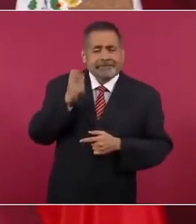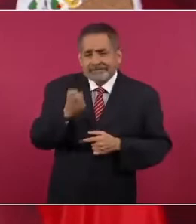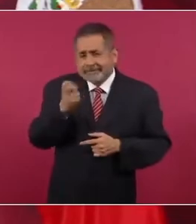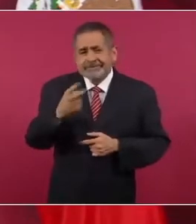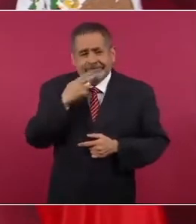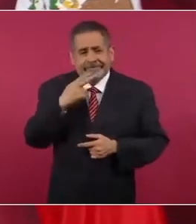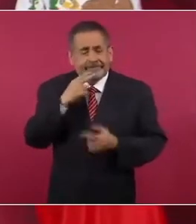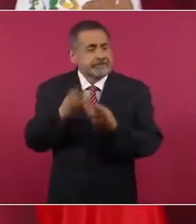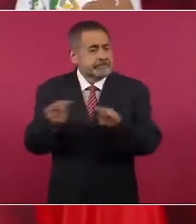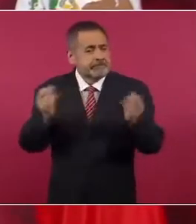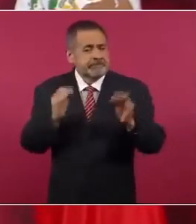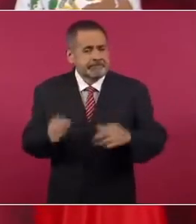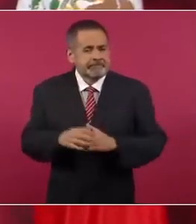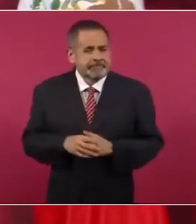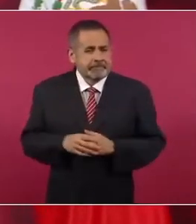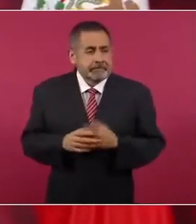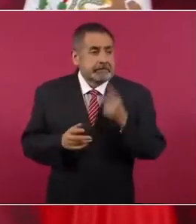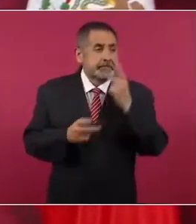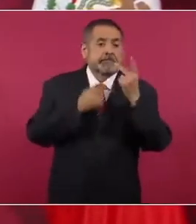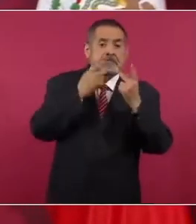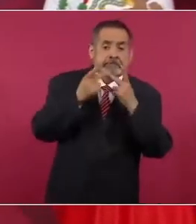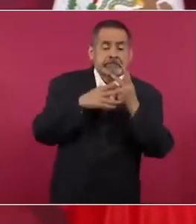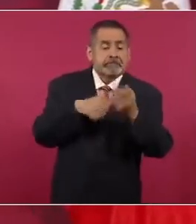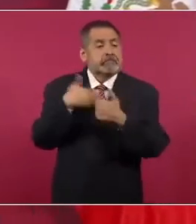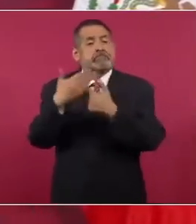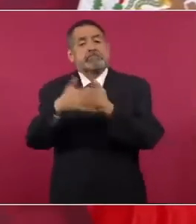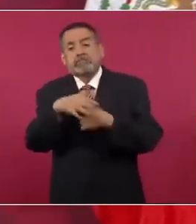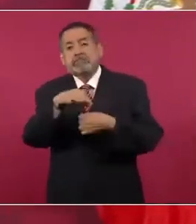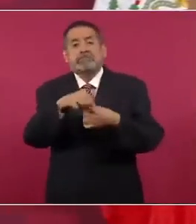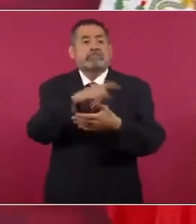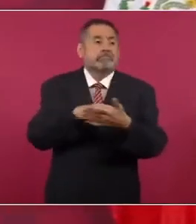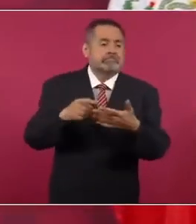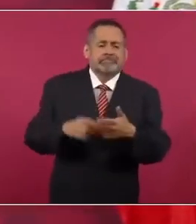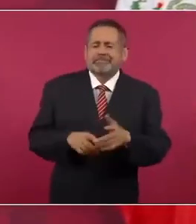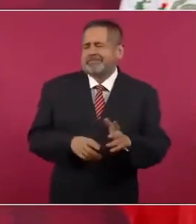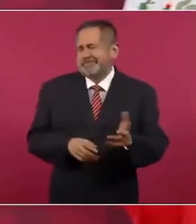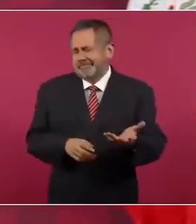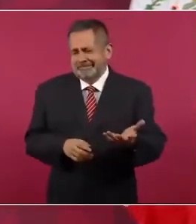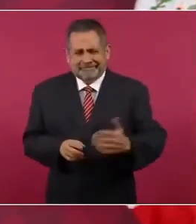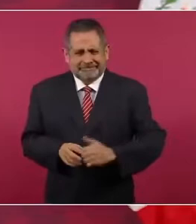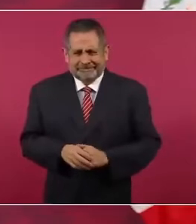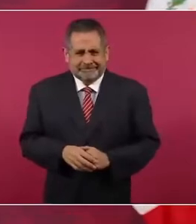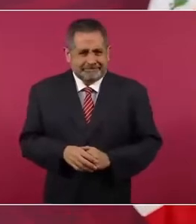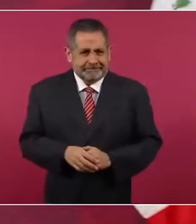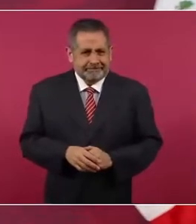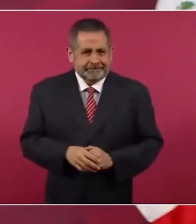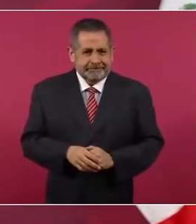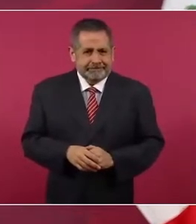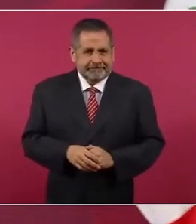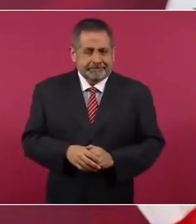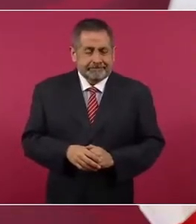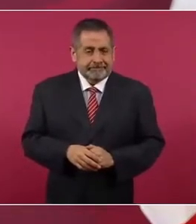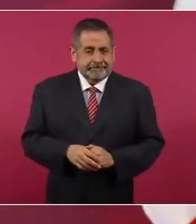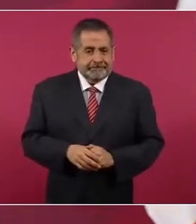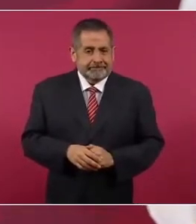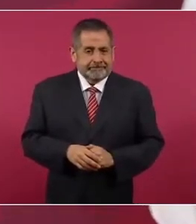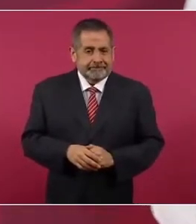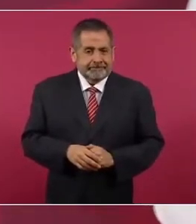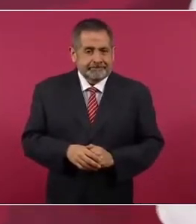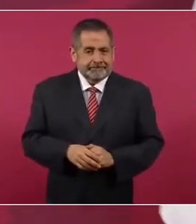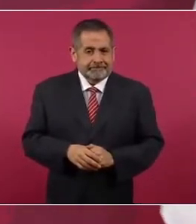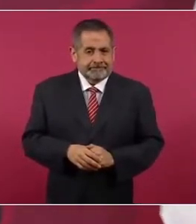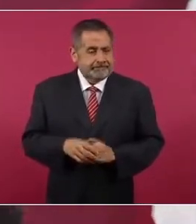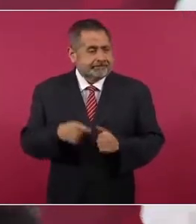¿para qué estás diciendo vamos a hacer elecciones? Primero, la